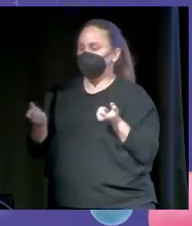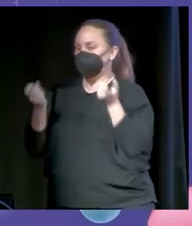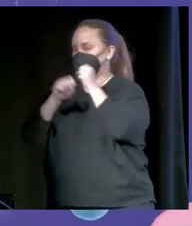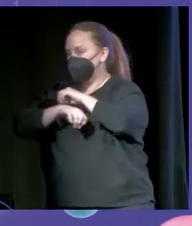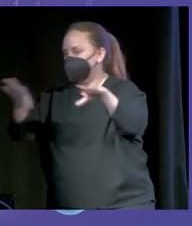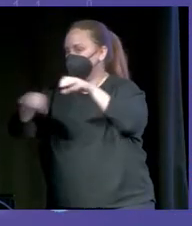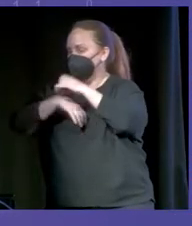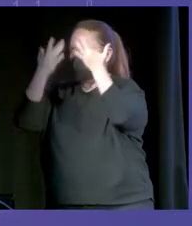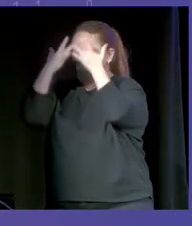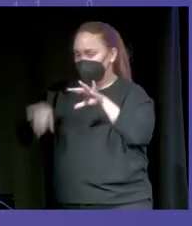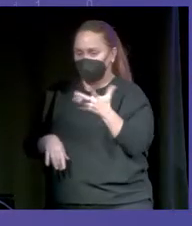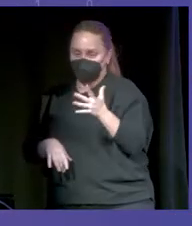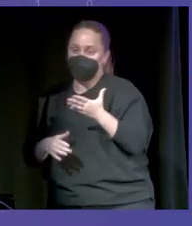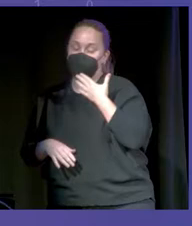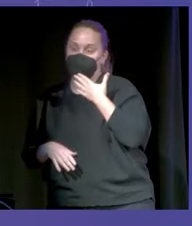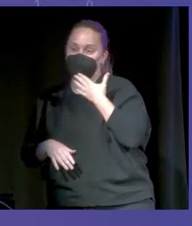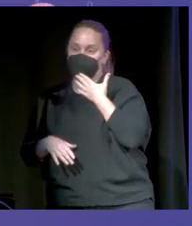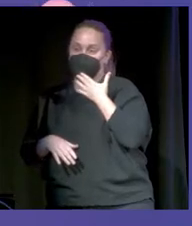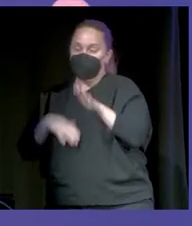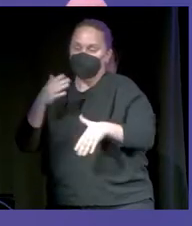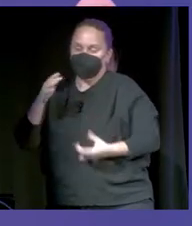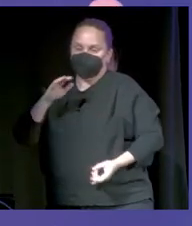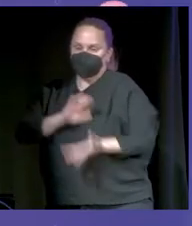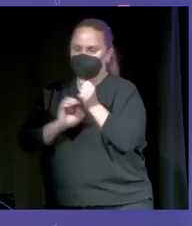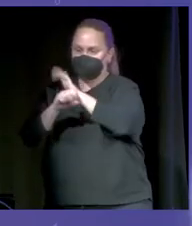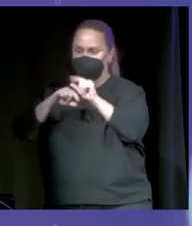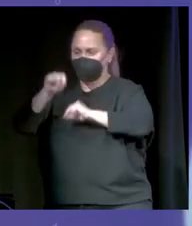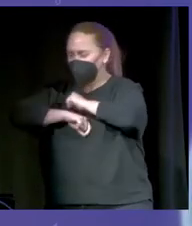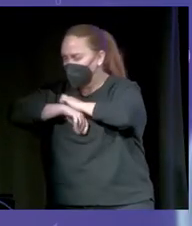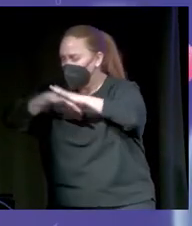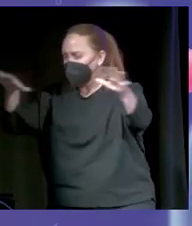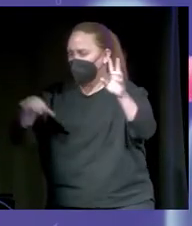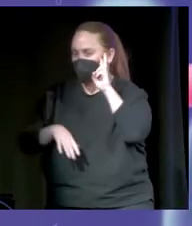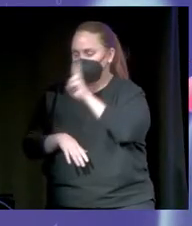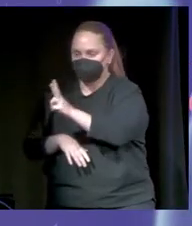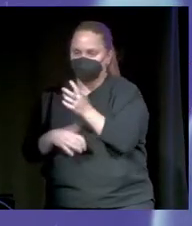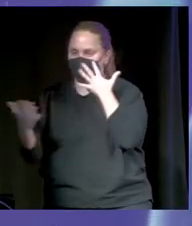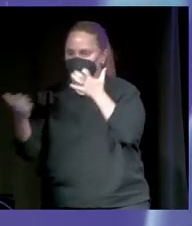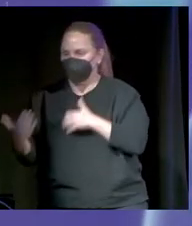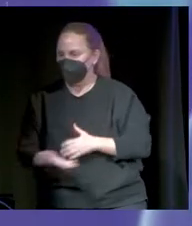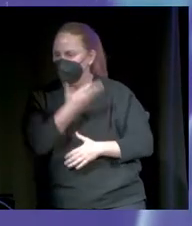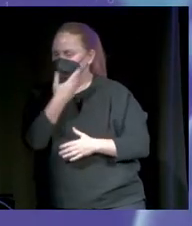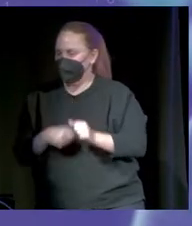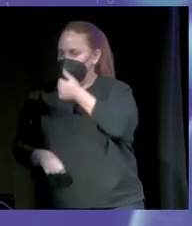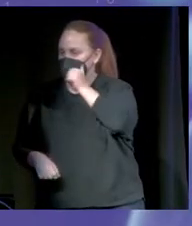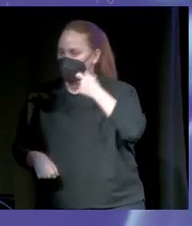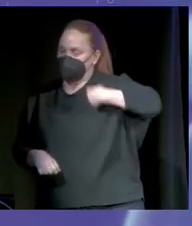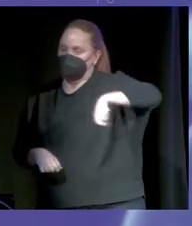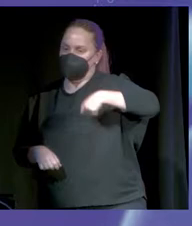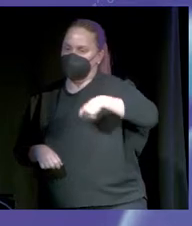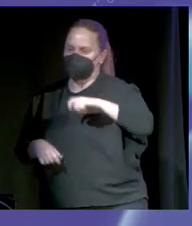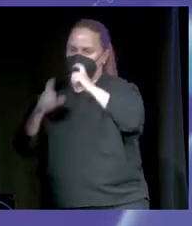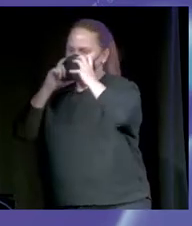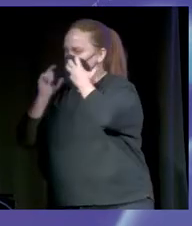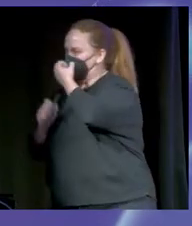menos divertida, cuando de pronto estalla la pandemia. La pandemia no se deja imágenes icónicas, como el presidente Pedro Sánchez arrancándose la